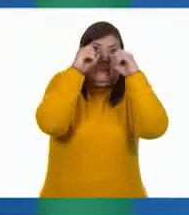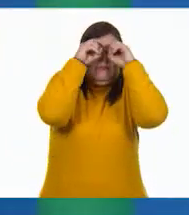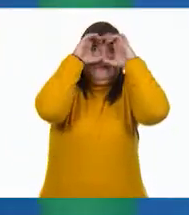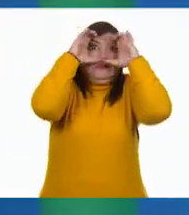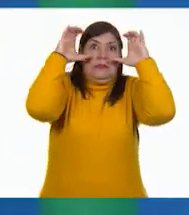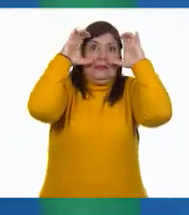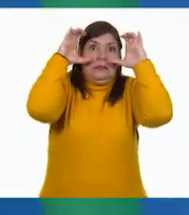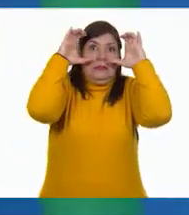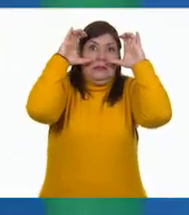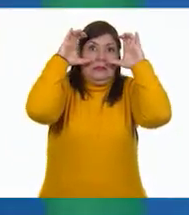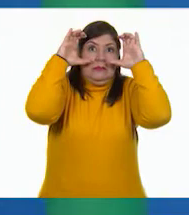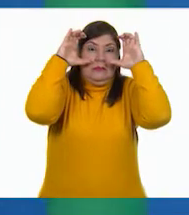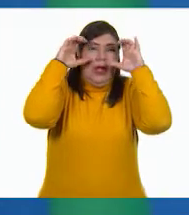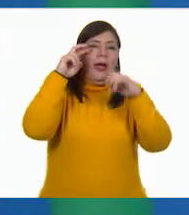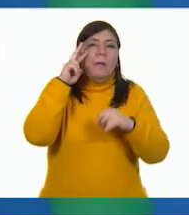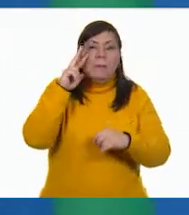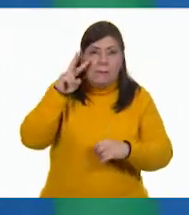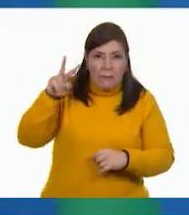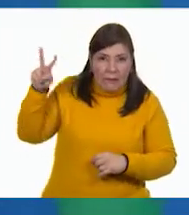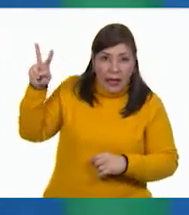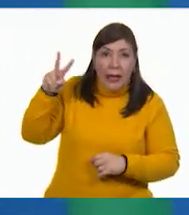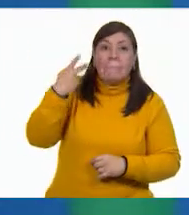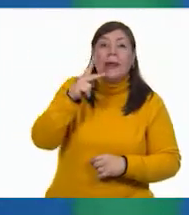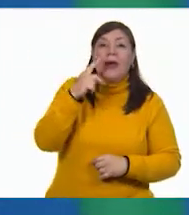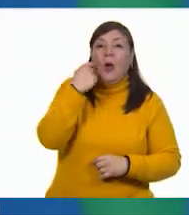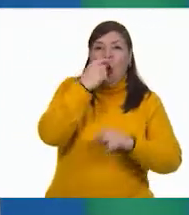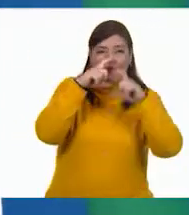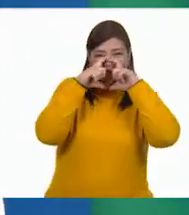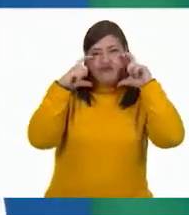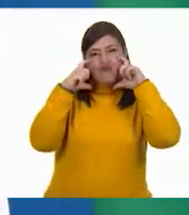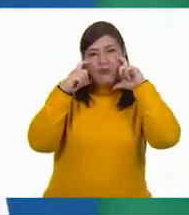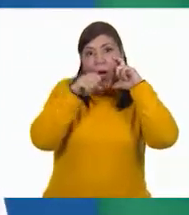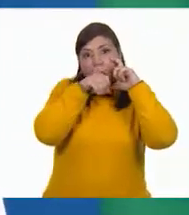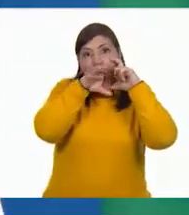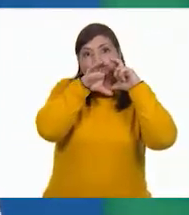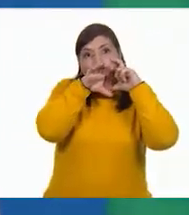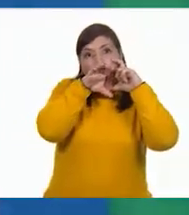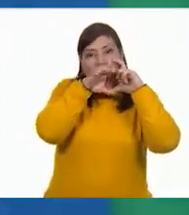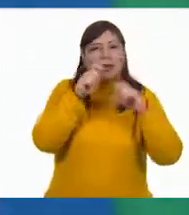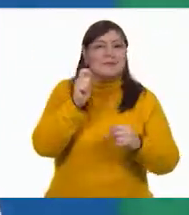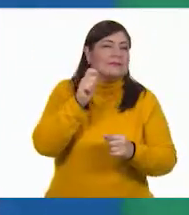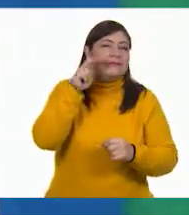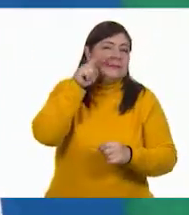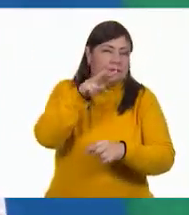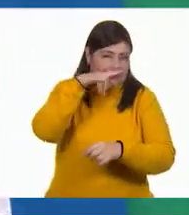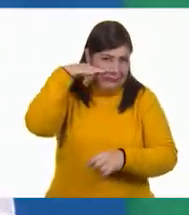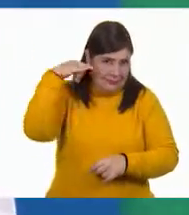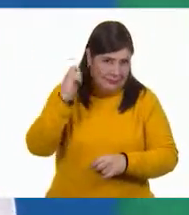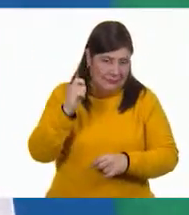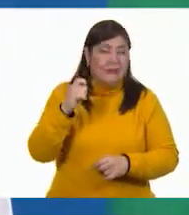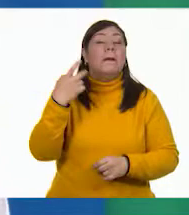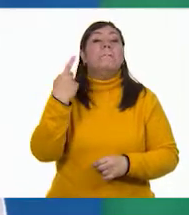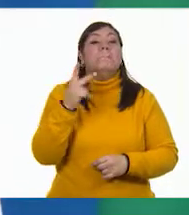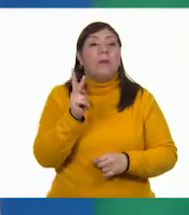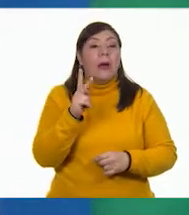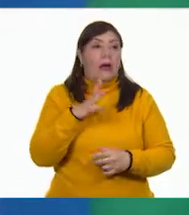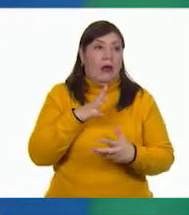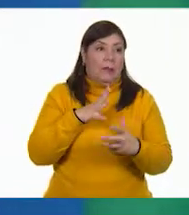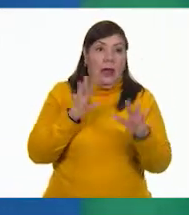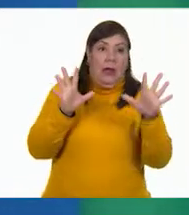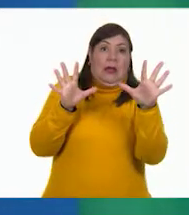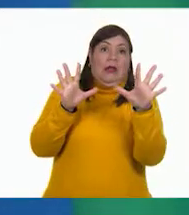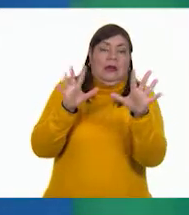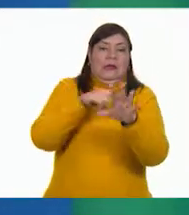abiertos. No se alcanza a ver, pero la boca la tiene abierta porque está sorprendida. Tiene las manos así estiradas porque está muy